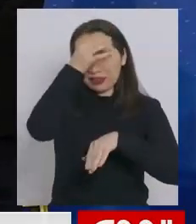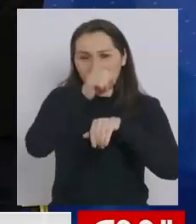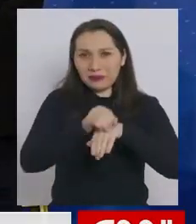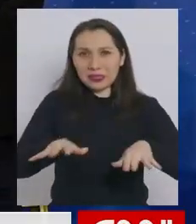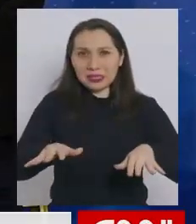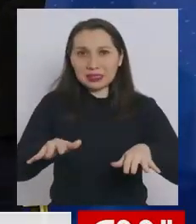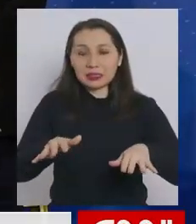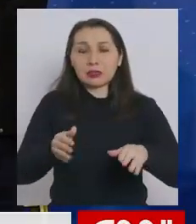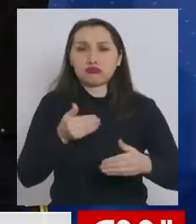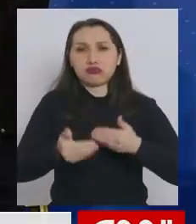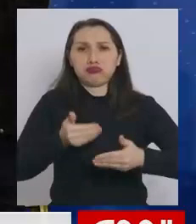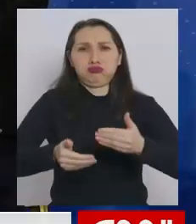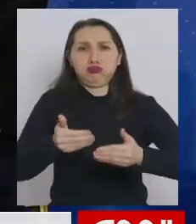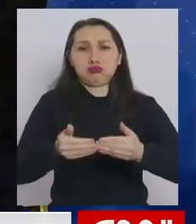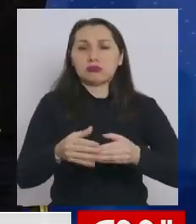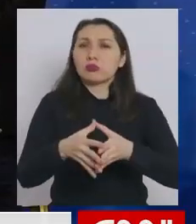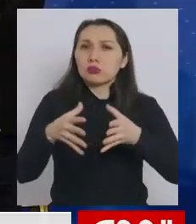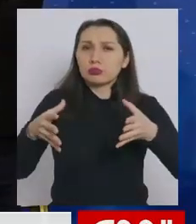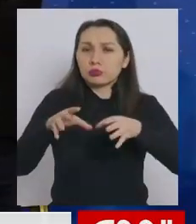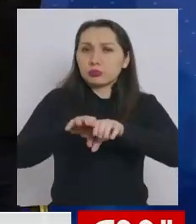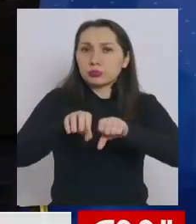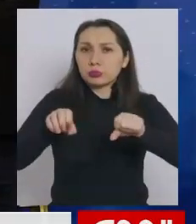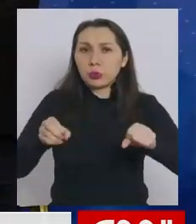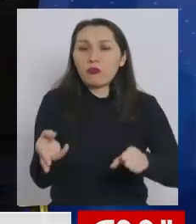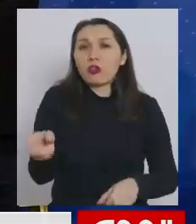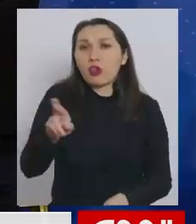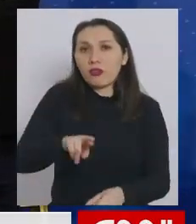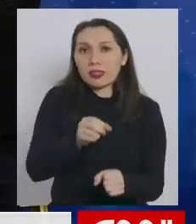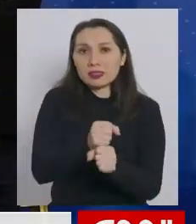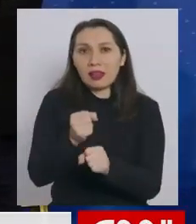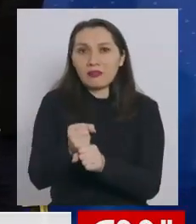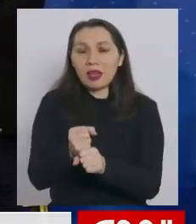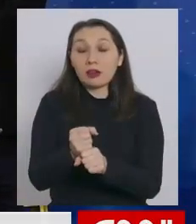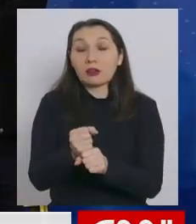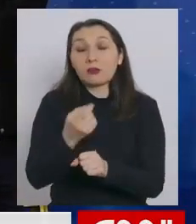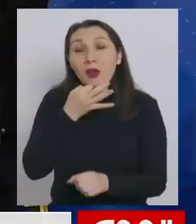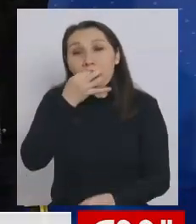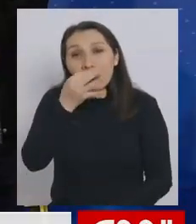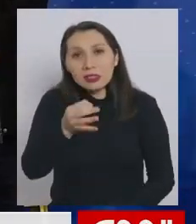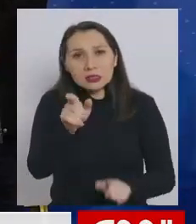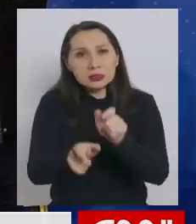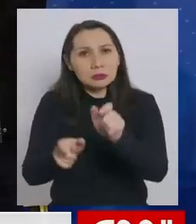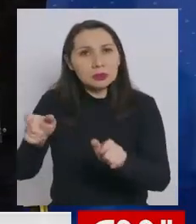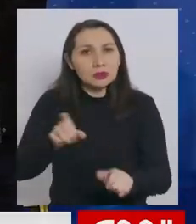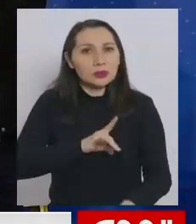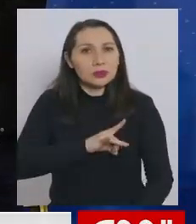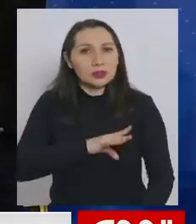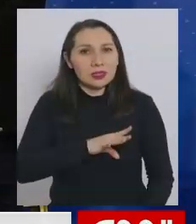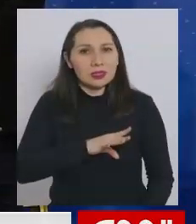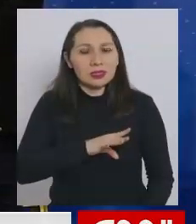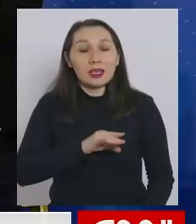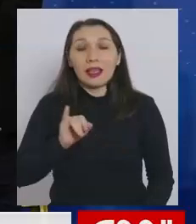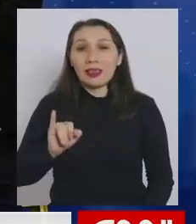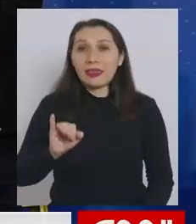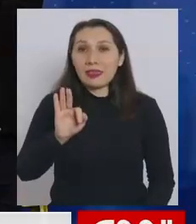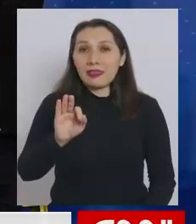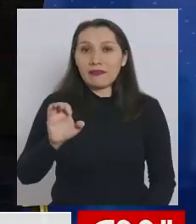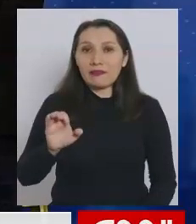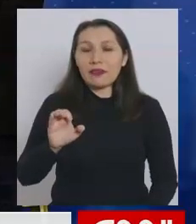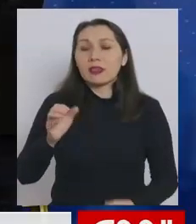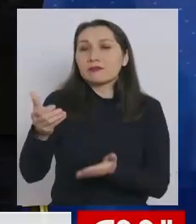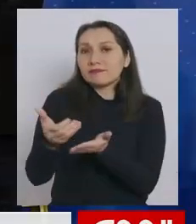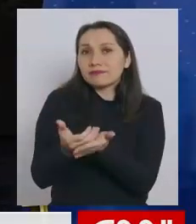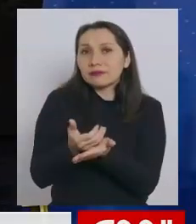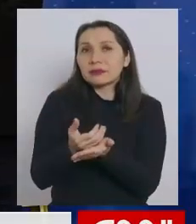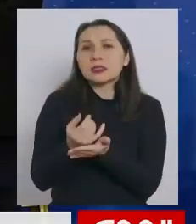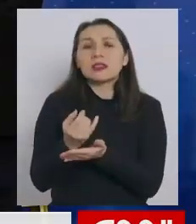Y estamos con un tremendo compromiso con recuperar los empleos. Pero quiero decirle a mis compatriotas, el IFE es Ingreso